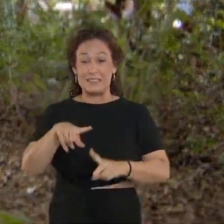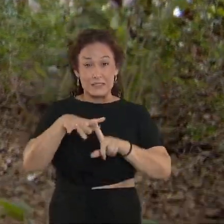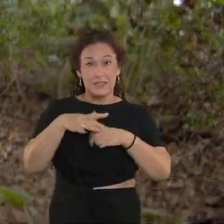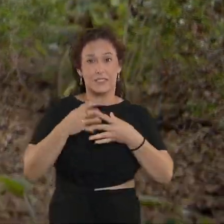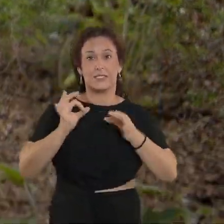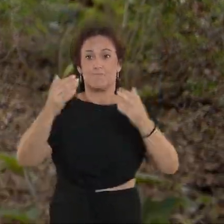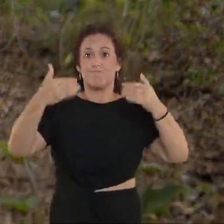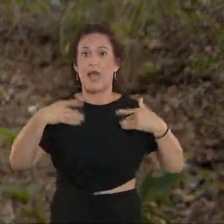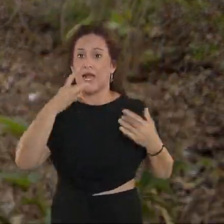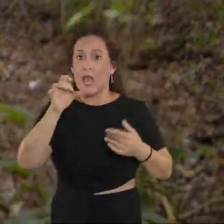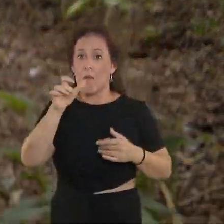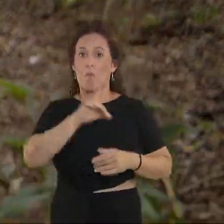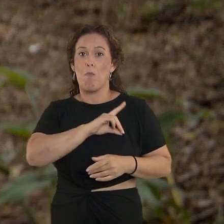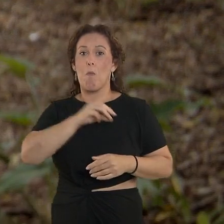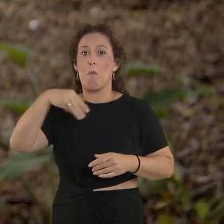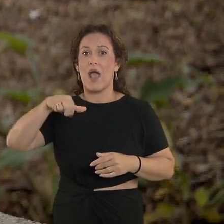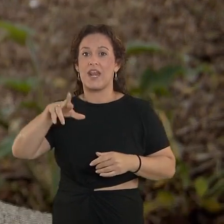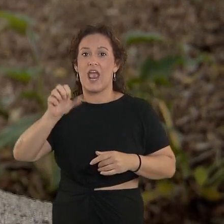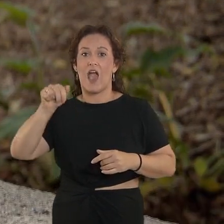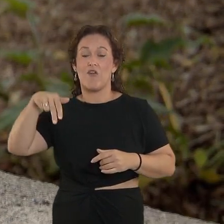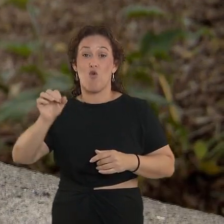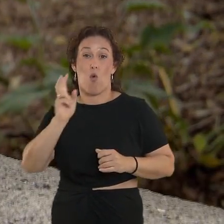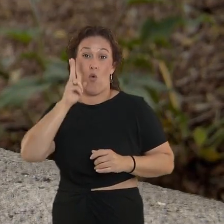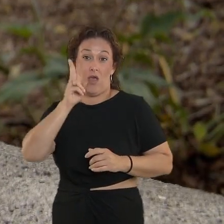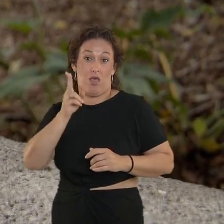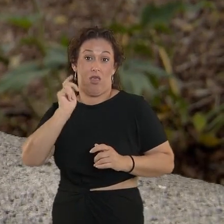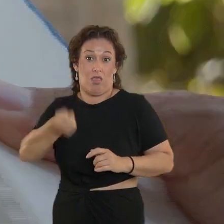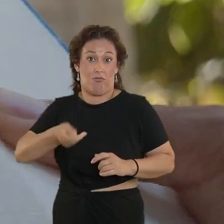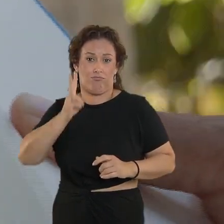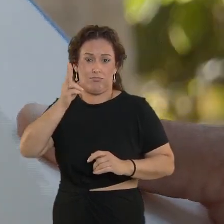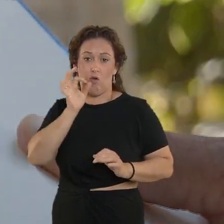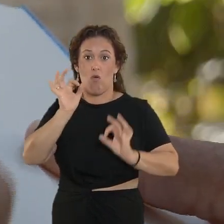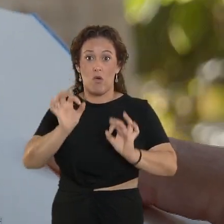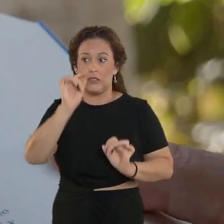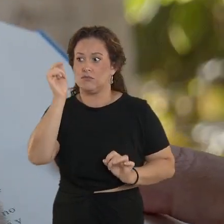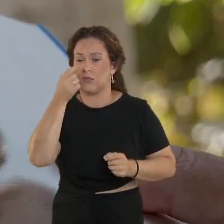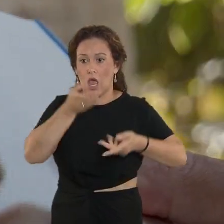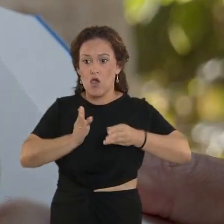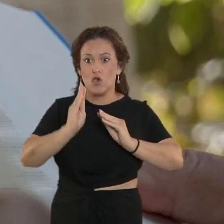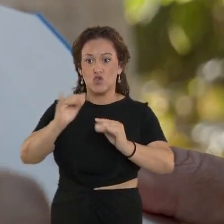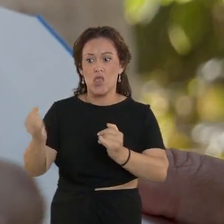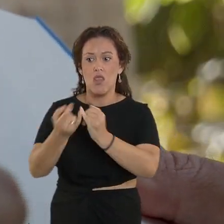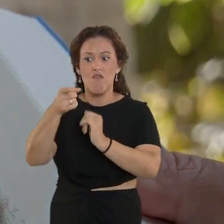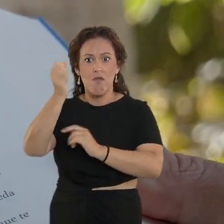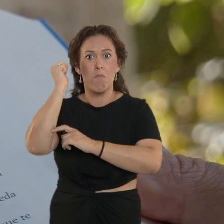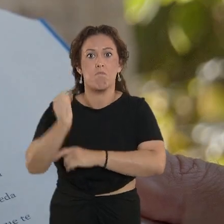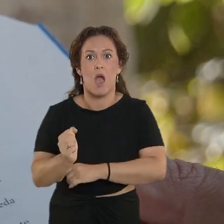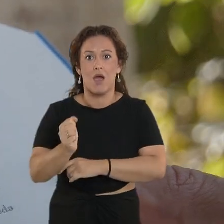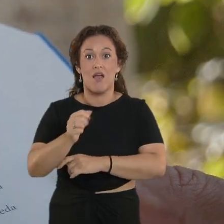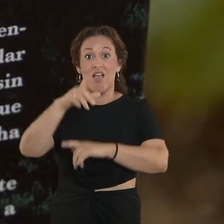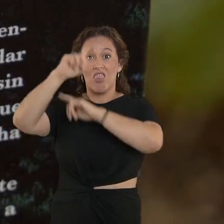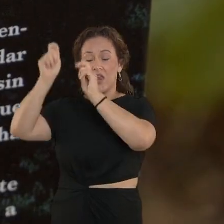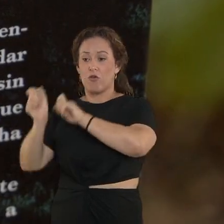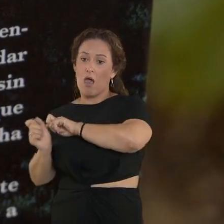Este caso está a cargo de Don Mariano, un juez retirado, que acaba de enterarse del asesinato de su hijo en Tenerife. Desde